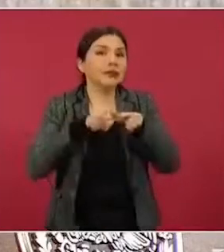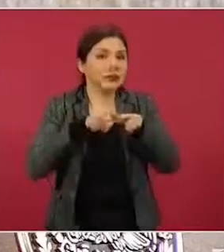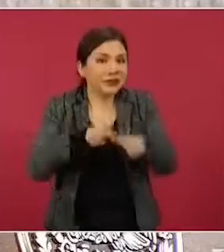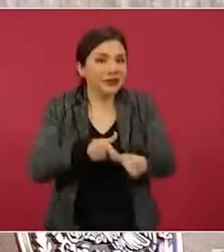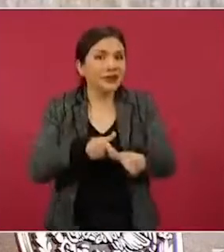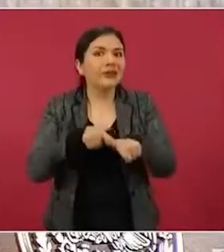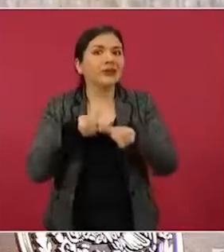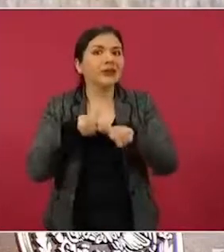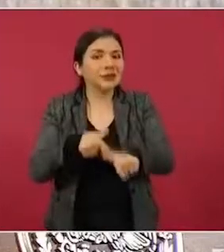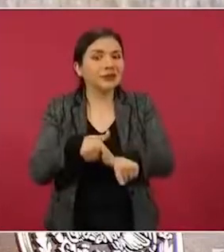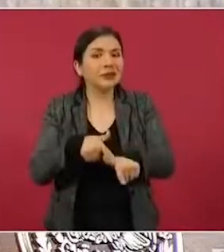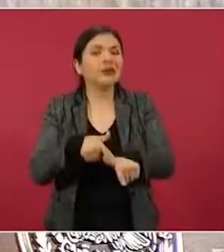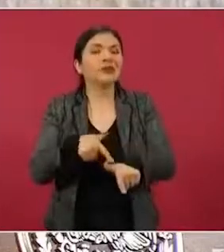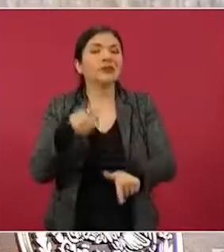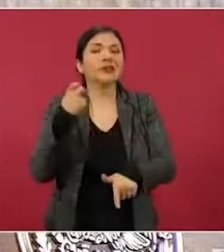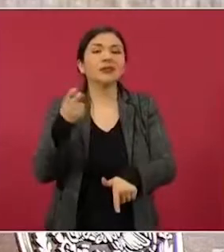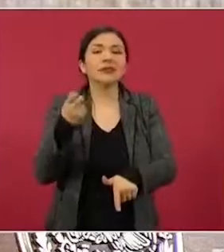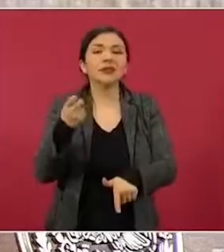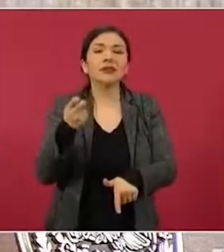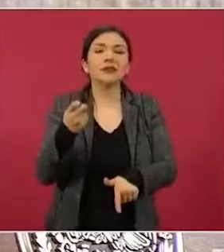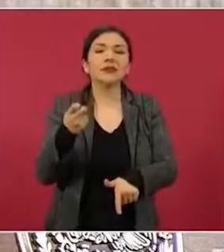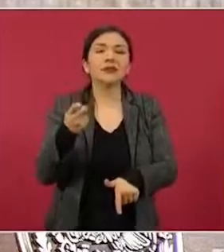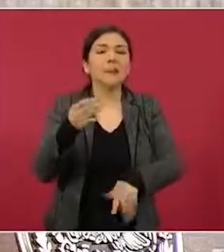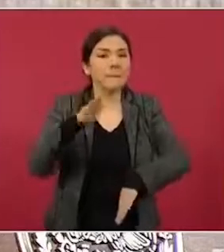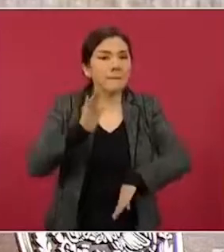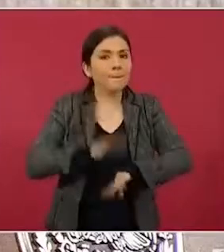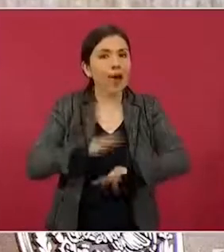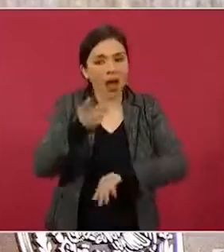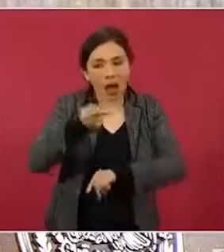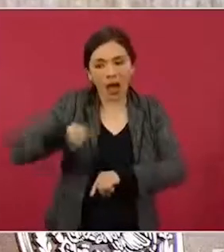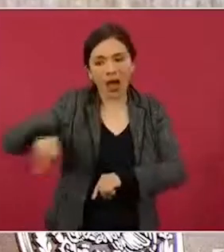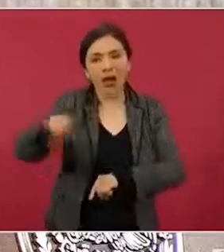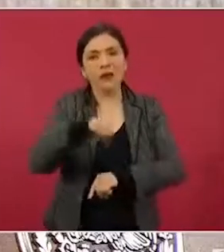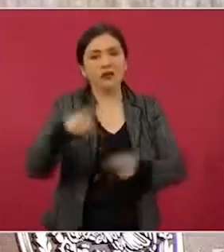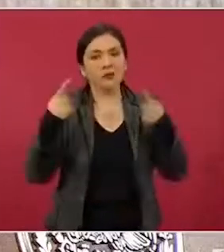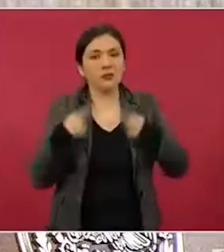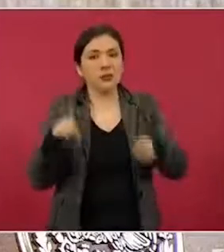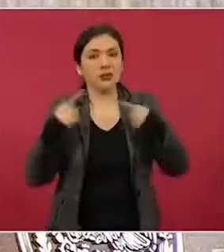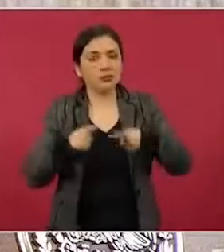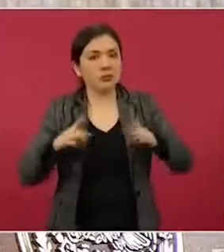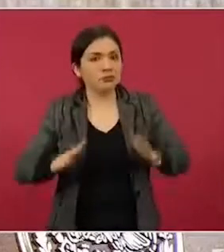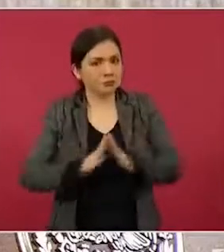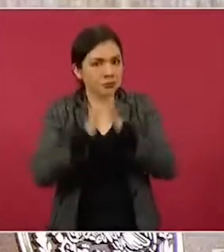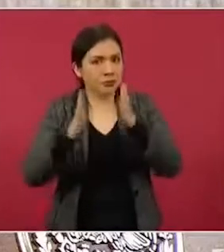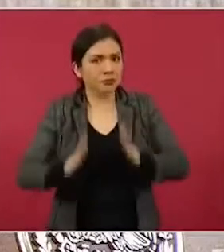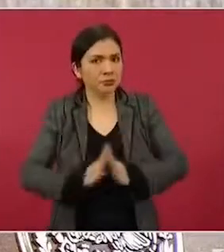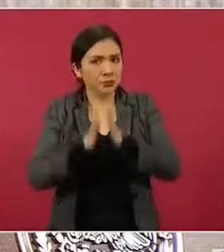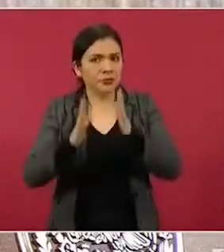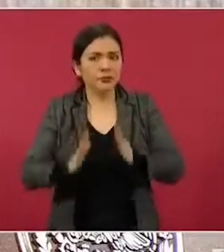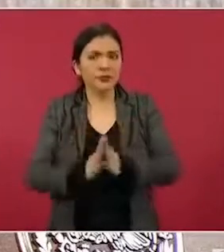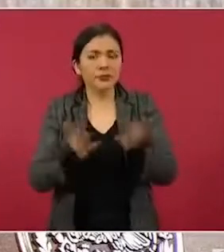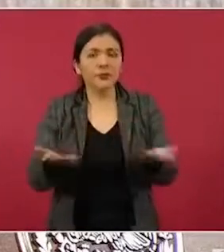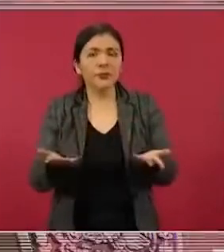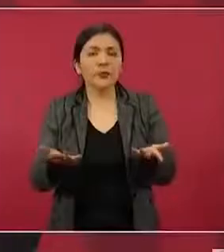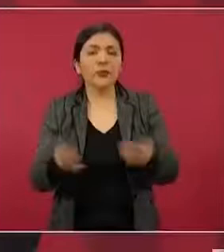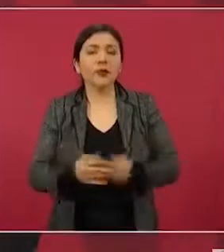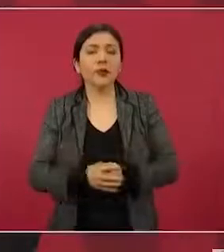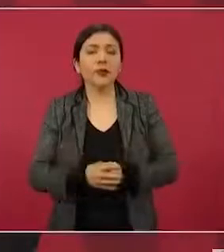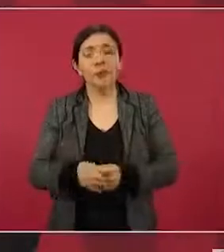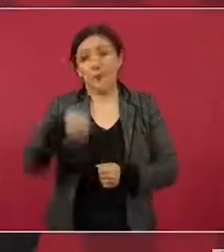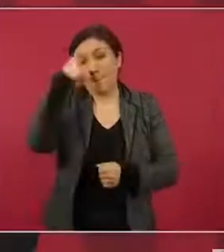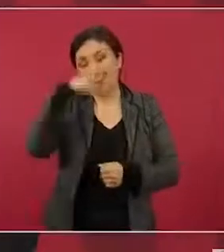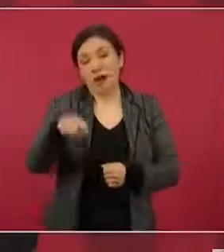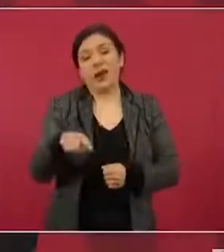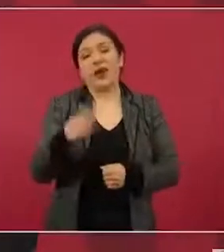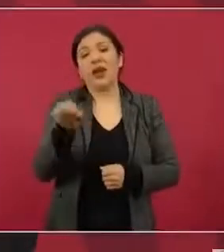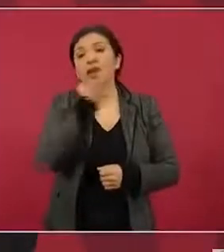participando con las clases